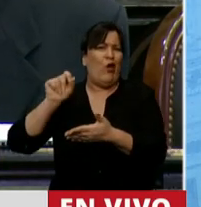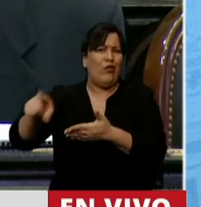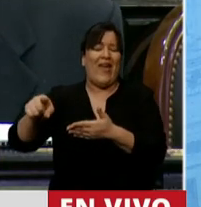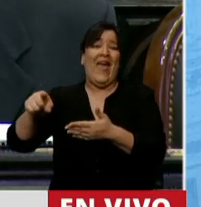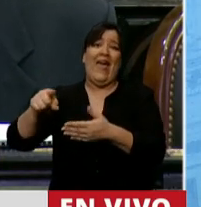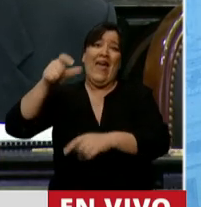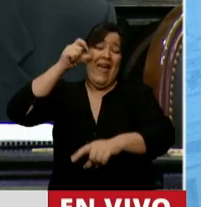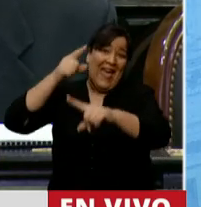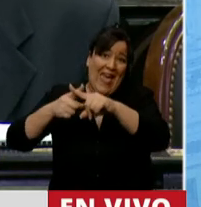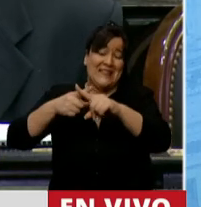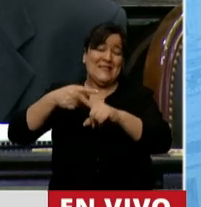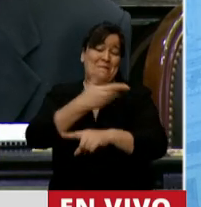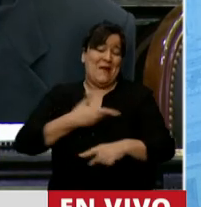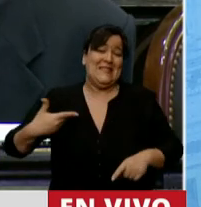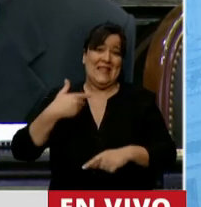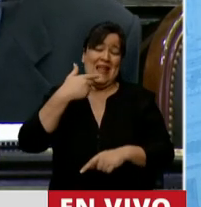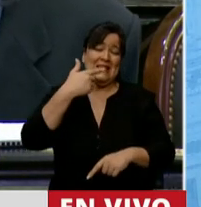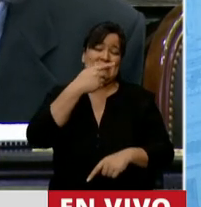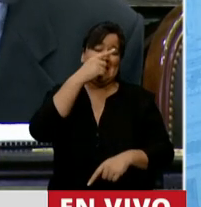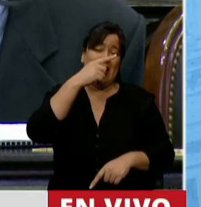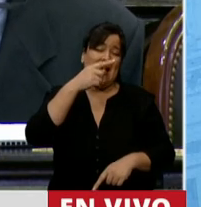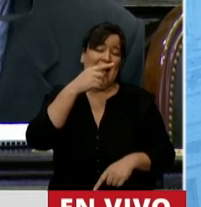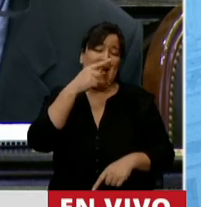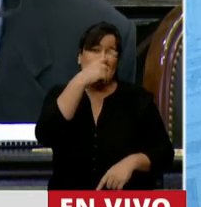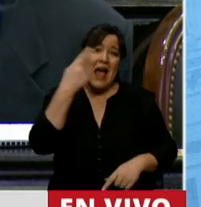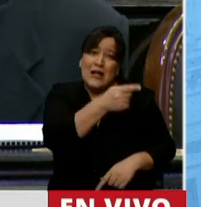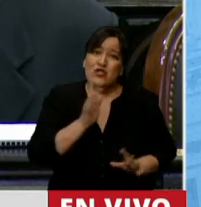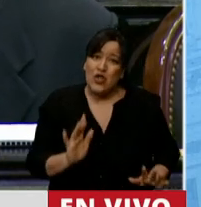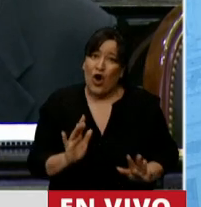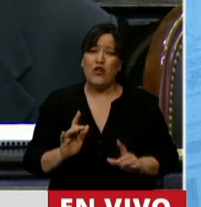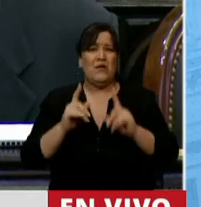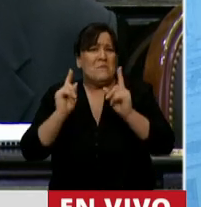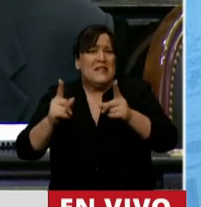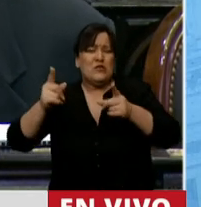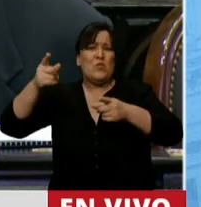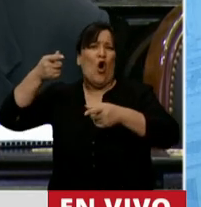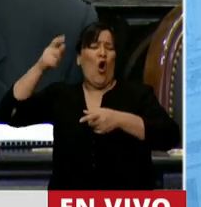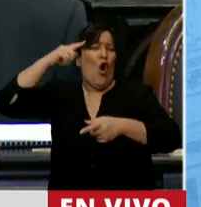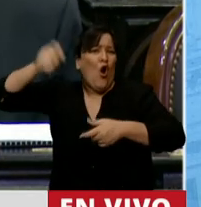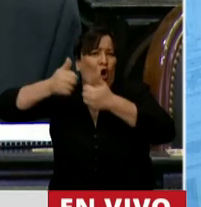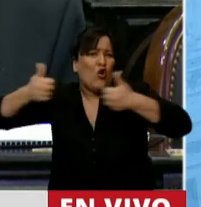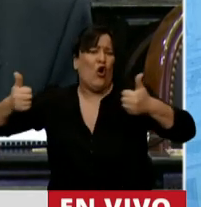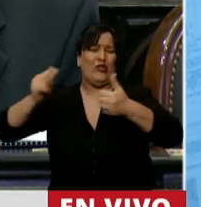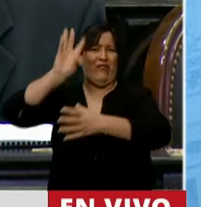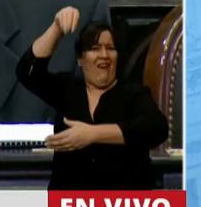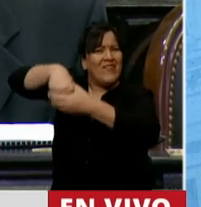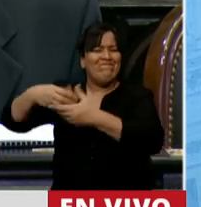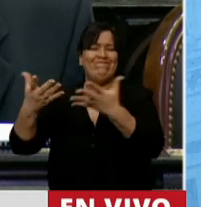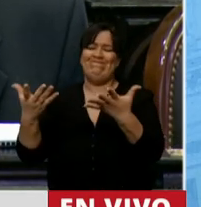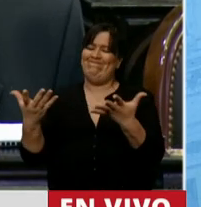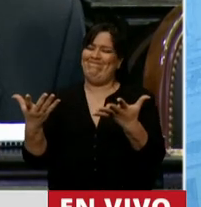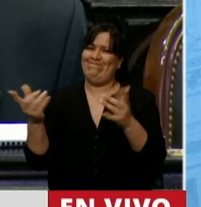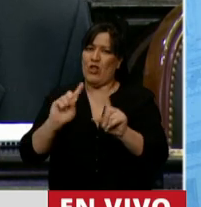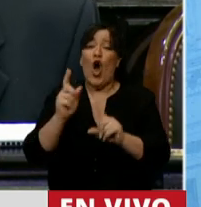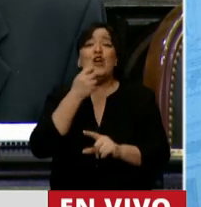vicepresidenta de la Nación cuya instancia judicial depende de una apelación a la misma Corte que se pretende integrar. Entonces, nos